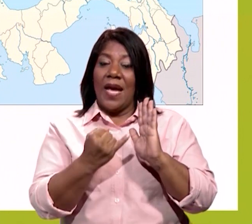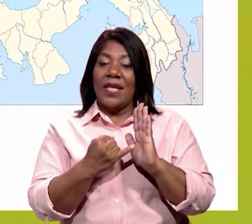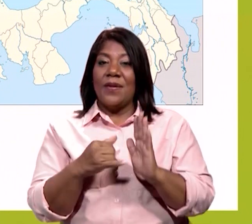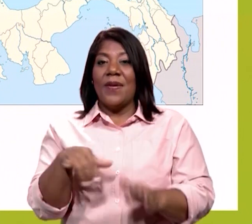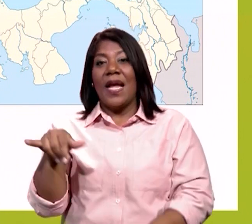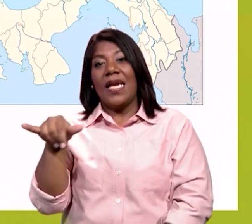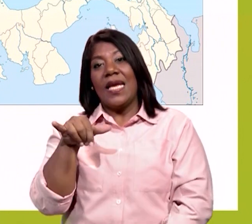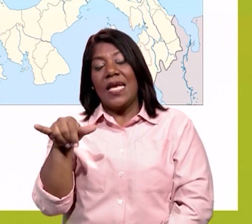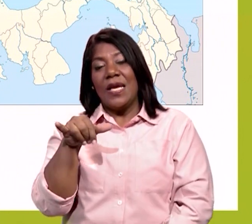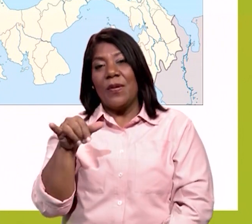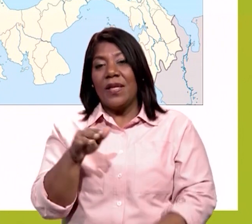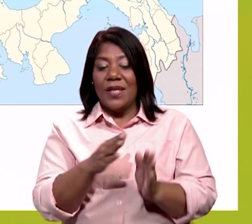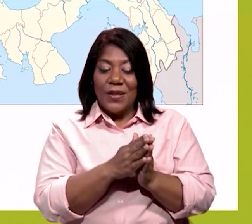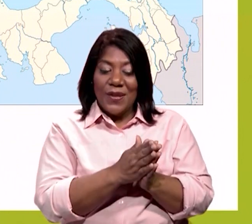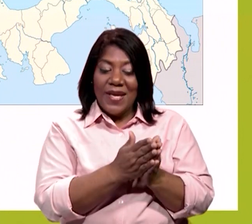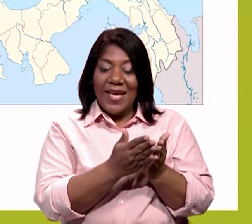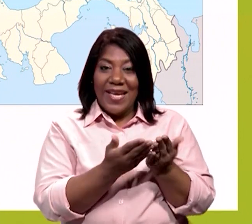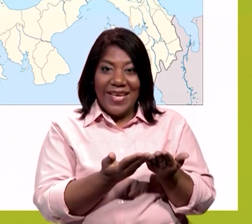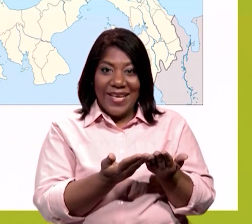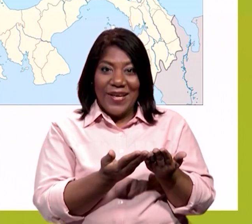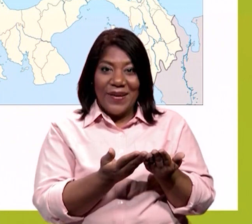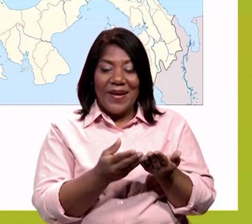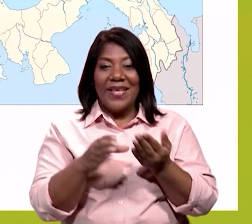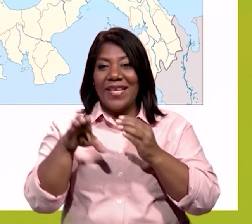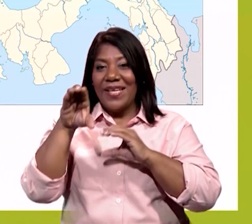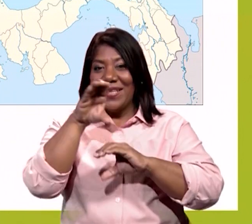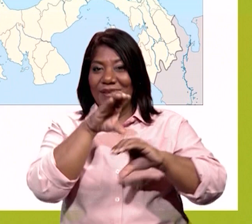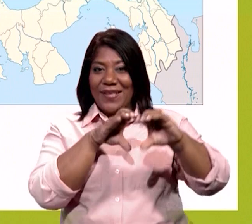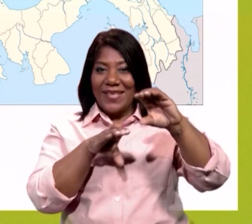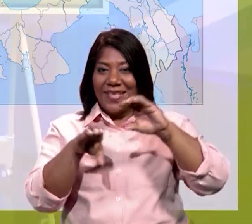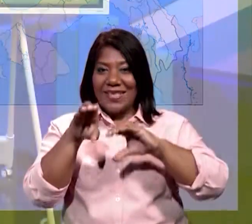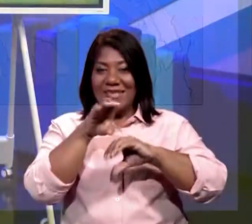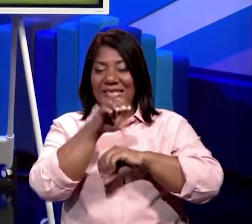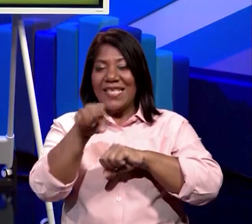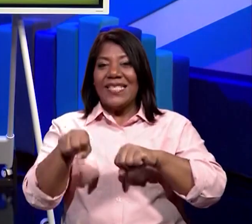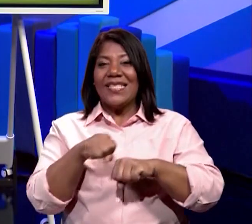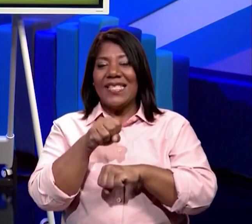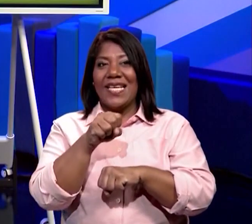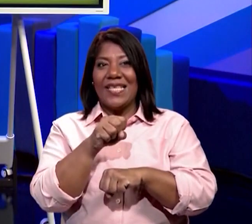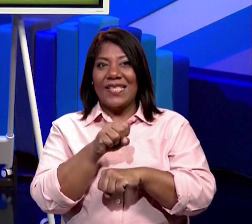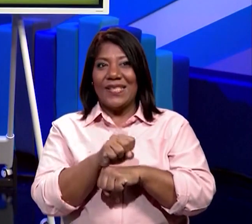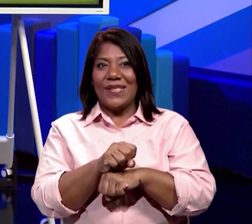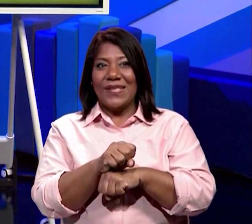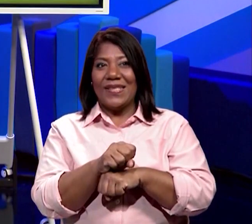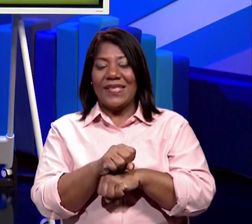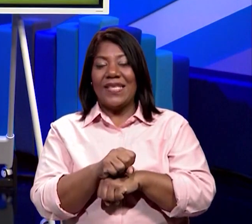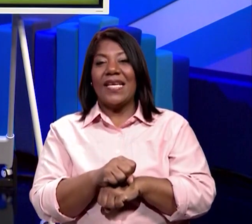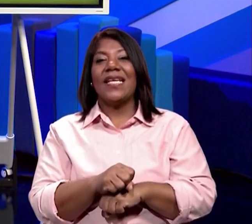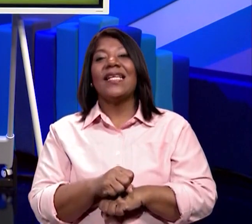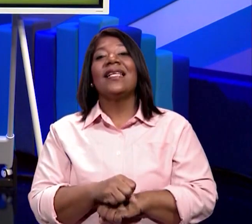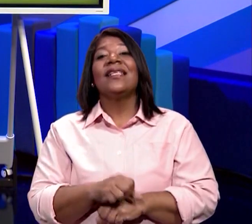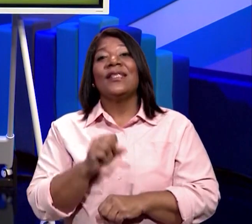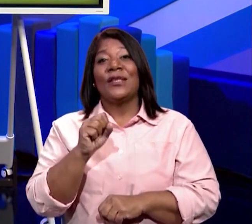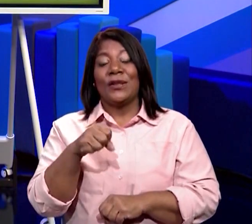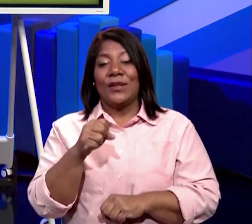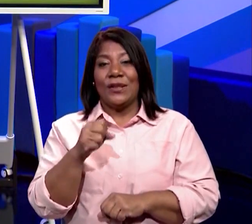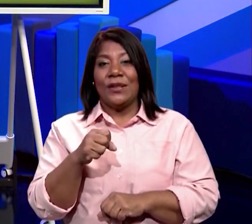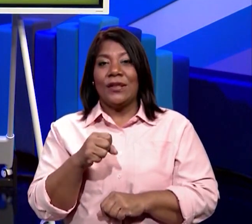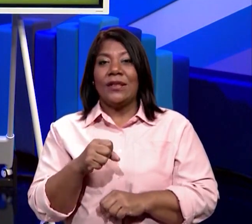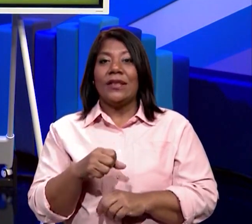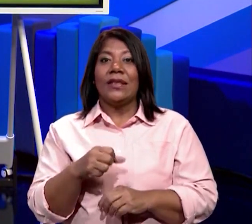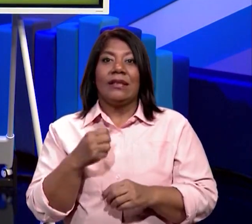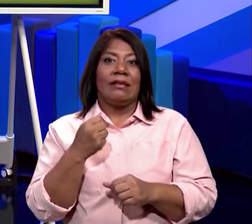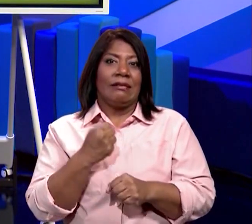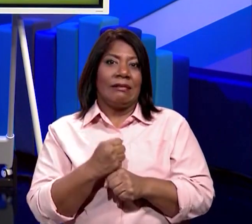en el cuaderno de Ciencias Sociales. Oh, eso era un trabajo grande cuando estábamos en la escuela hacer el